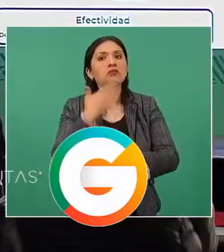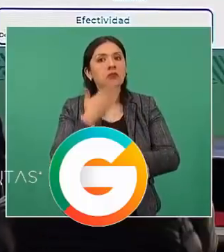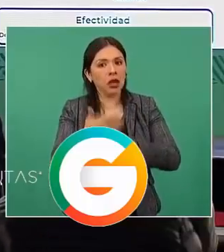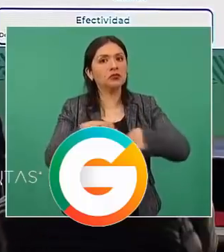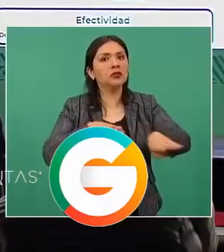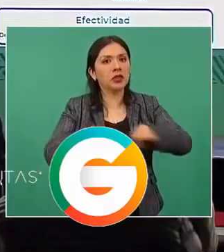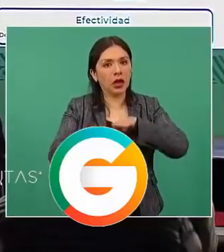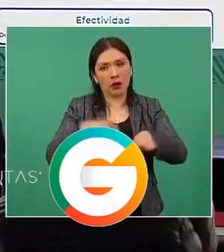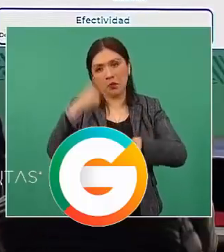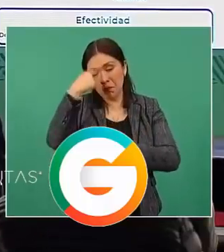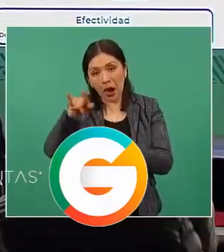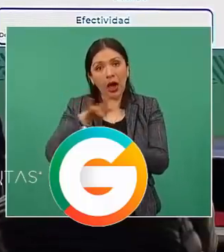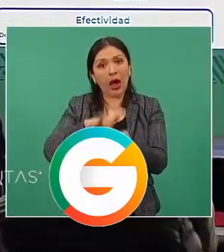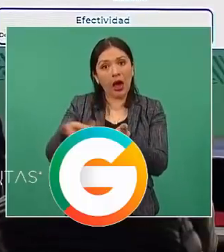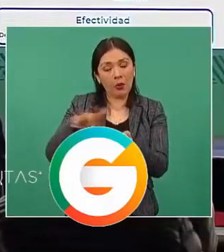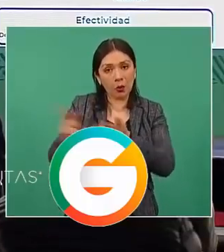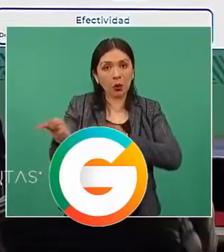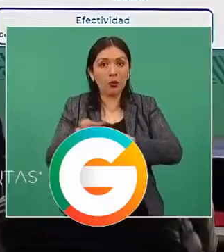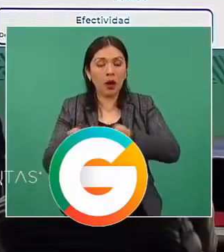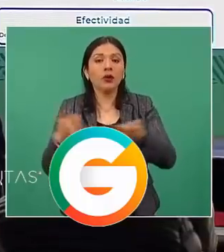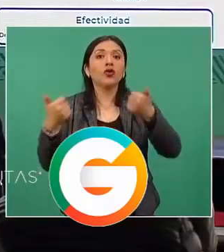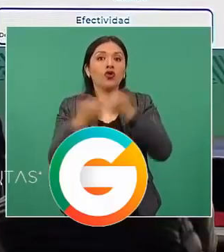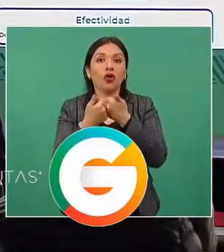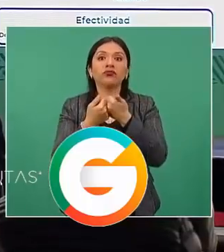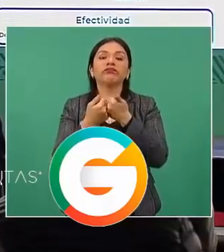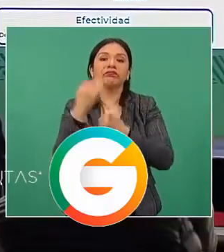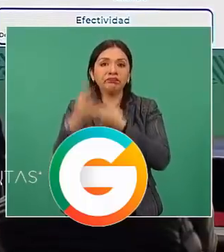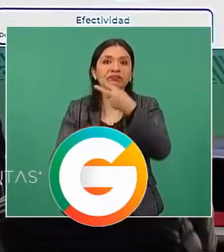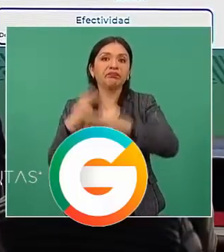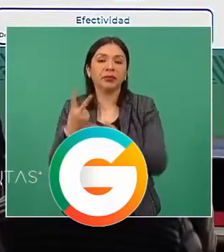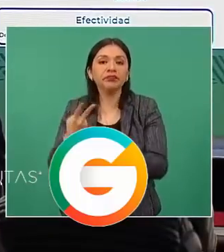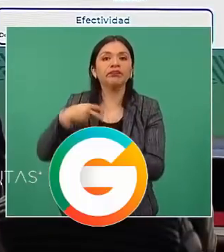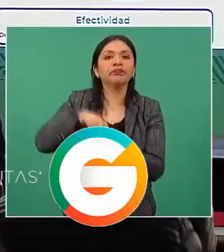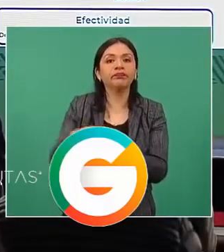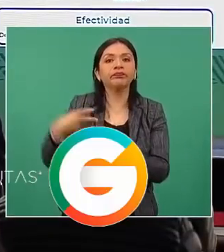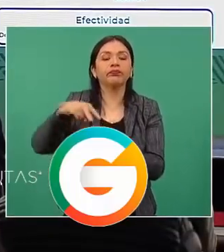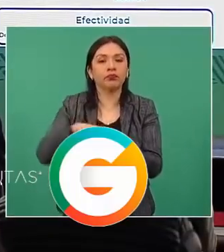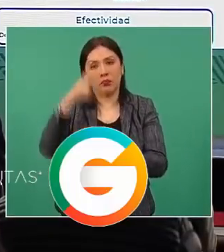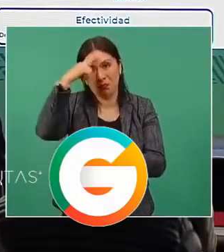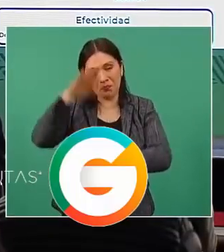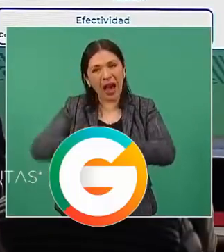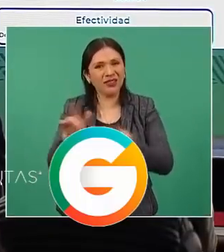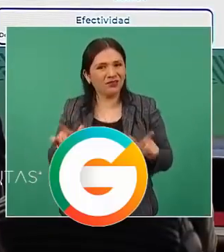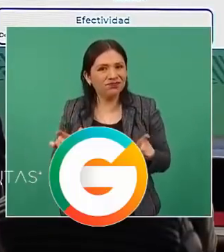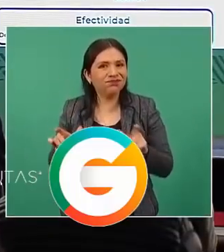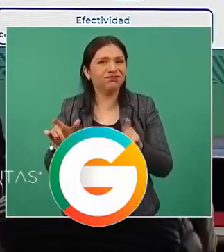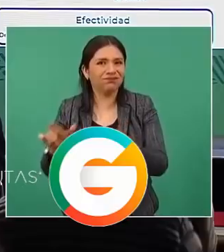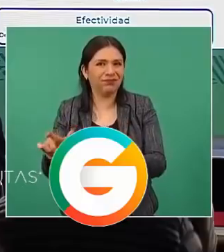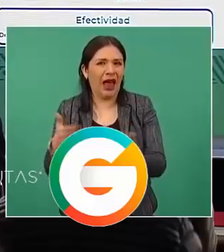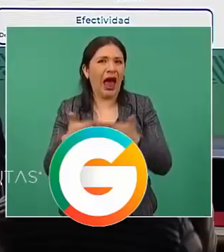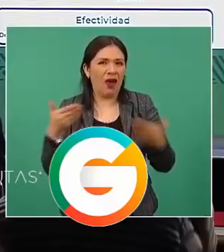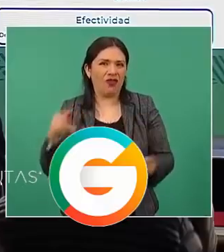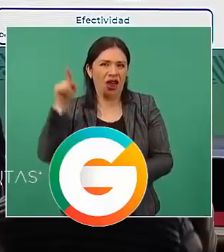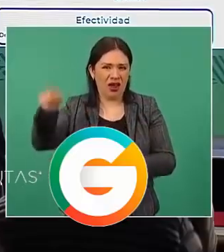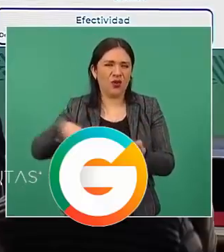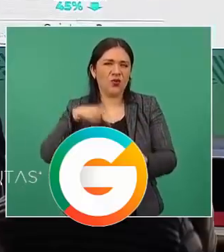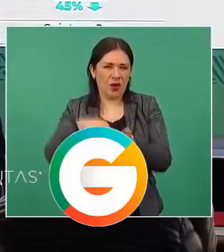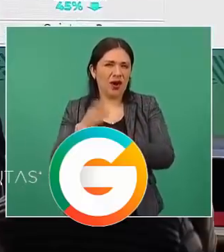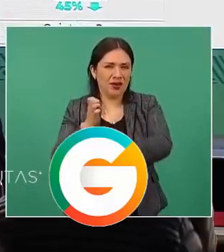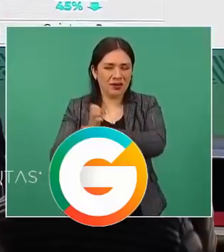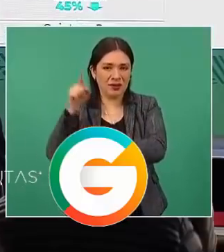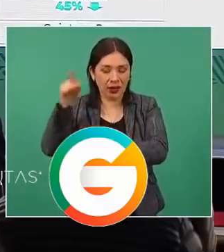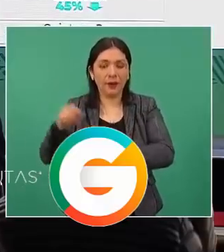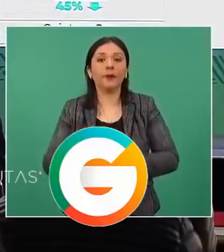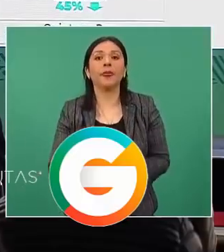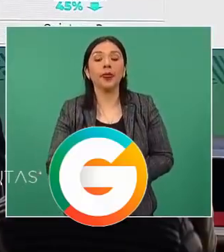este plan de apoyo con la presencia del refuerzo que se hizo ahí en el estado. Adelante,